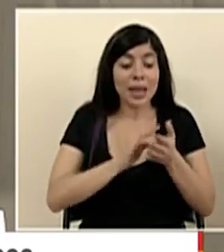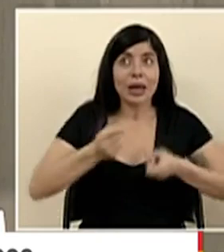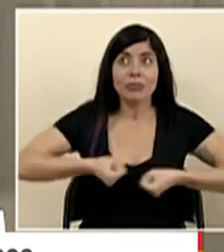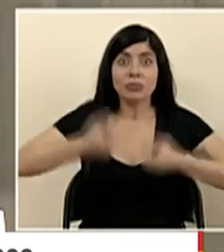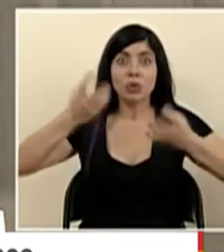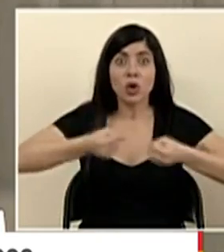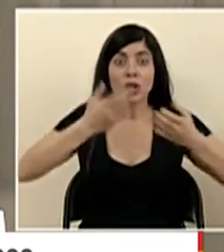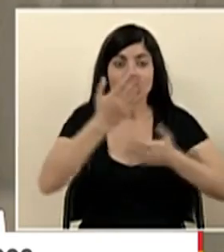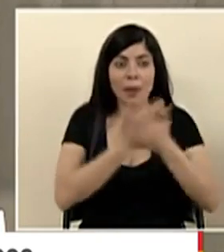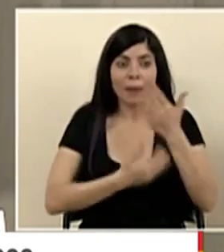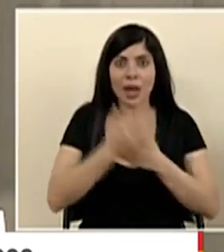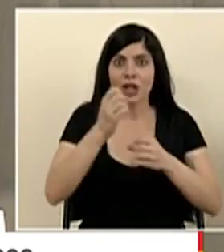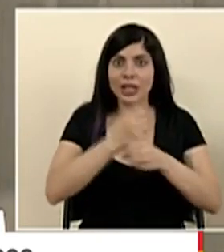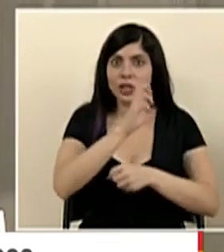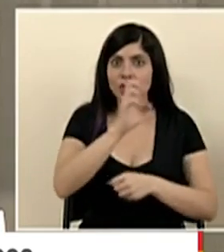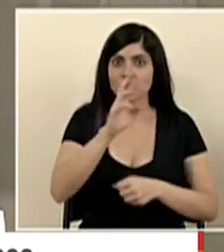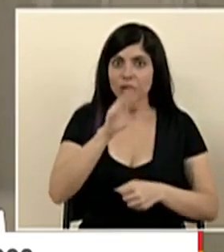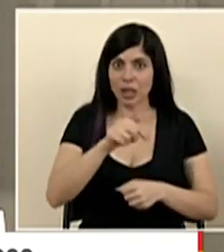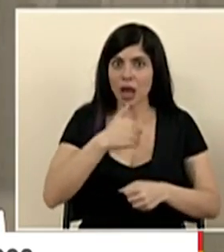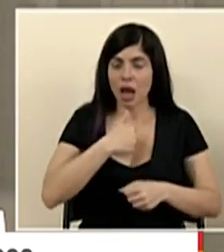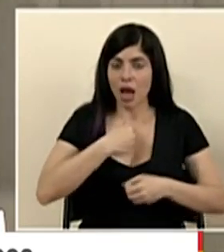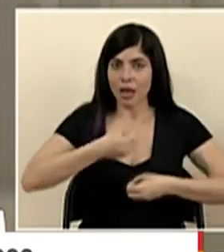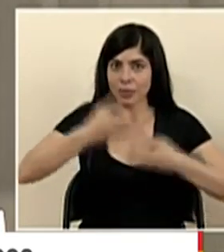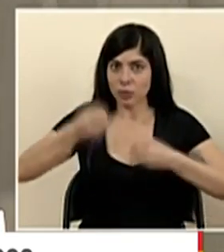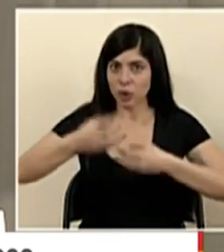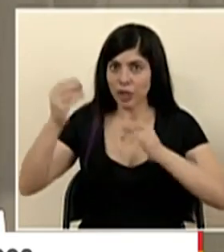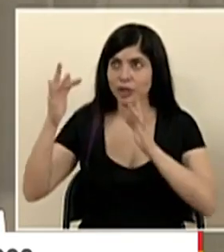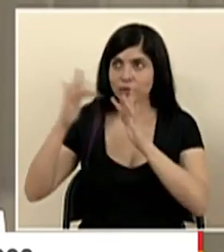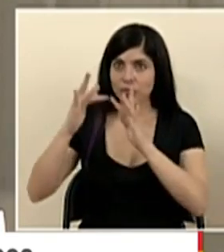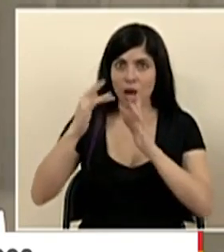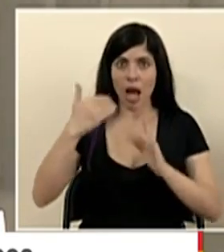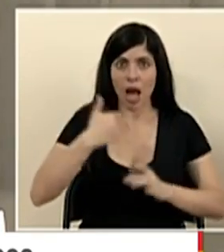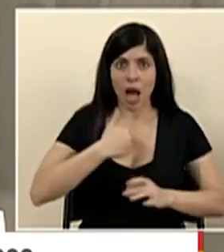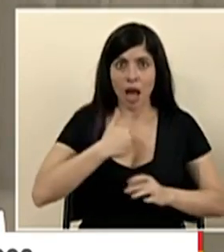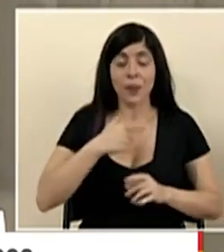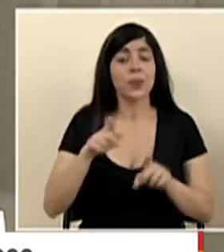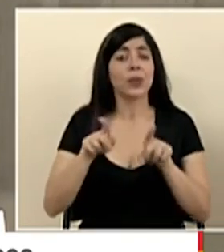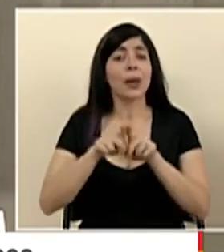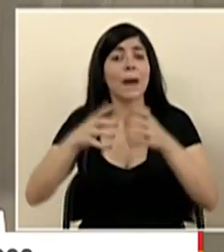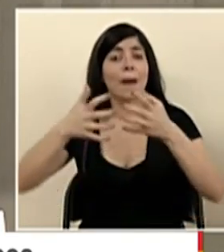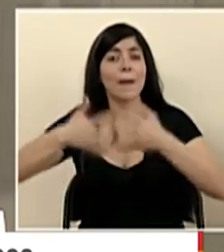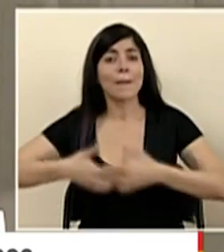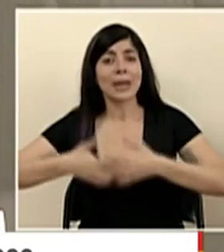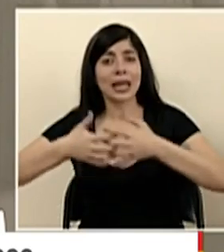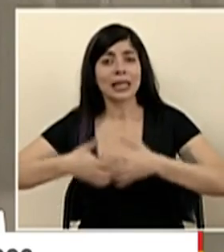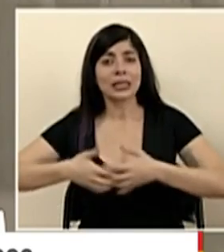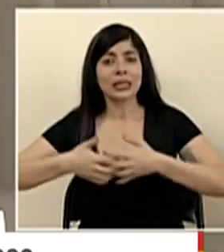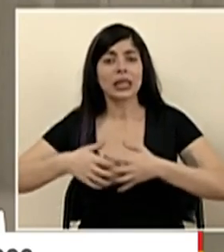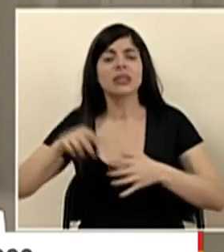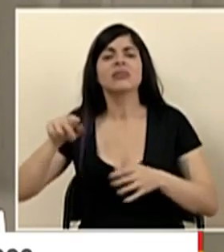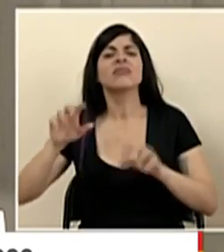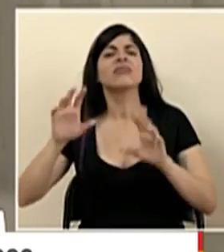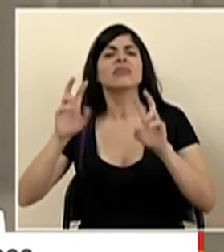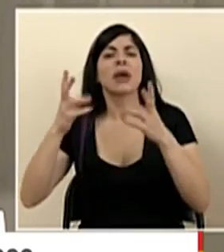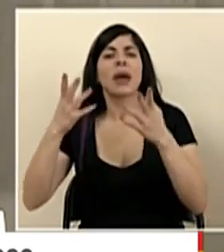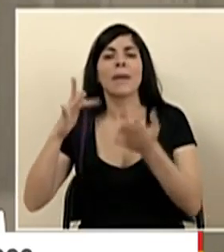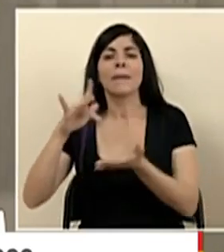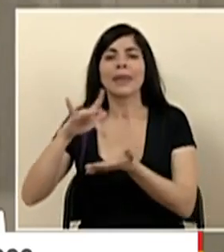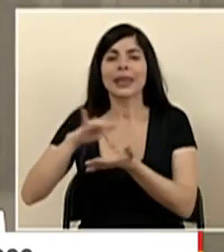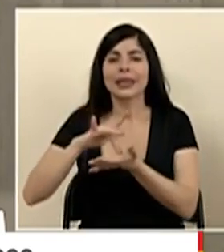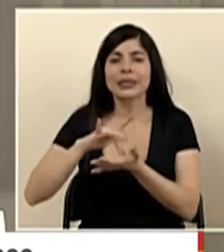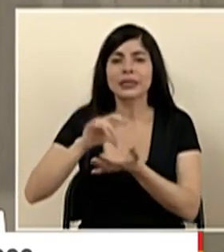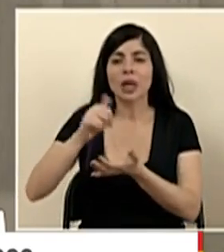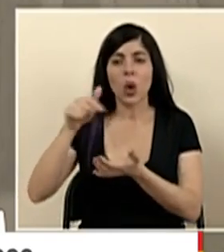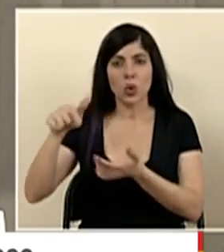producidos por manos costarricenses también las empresas en el campo de las medicinas